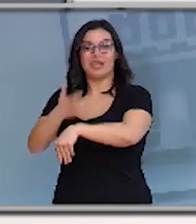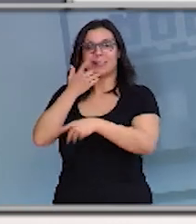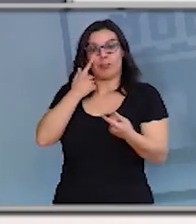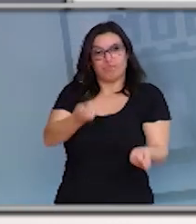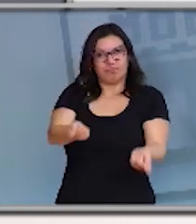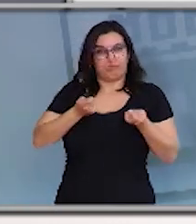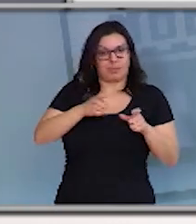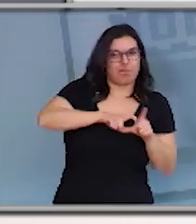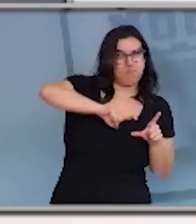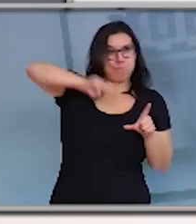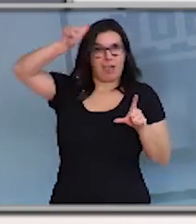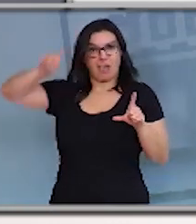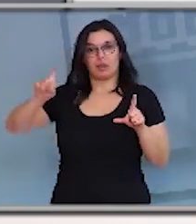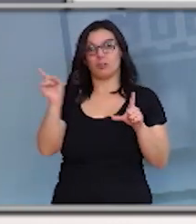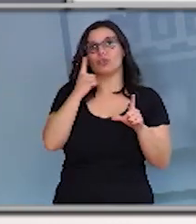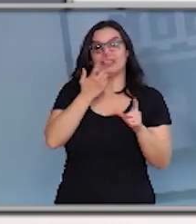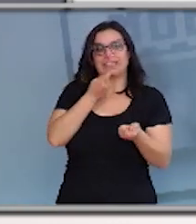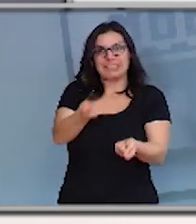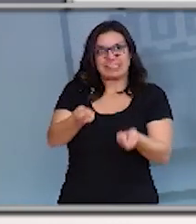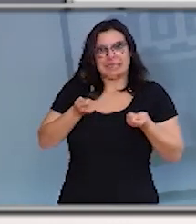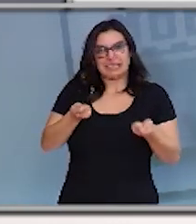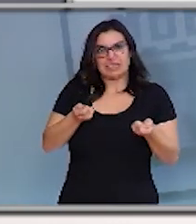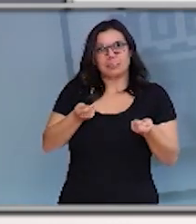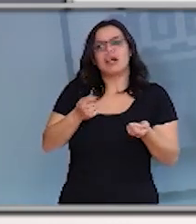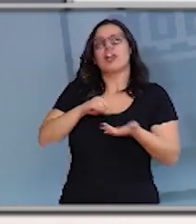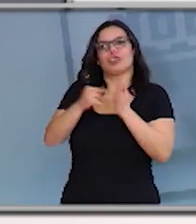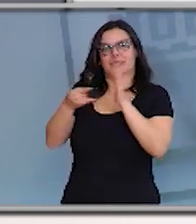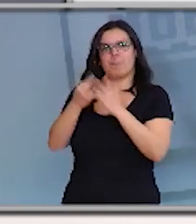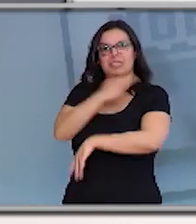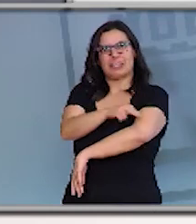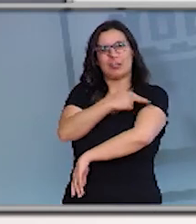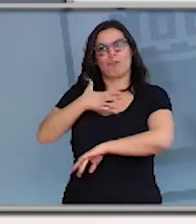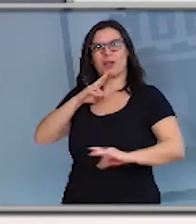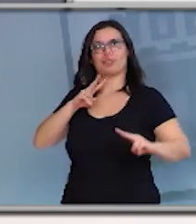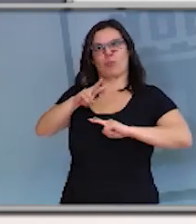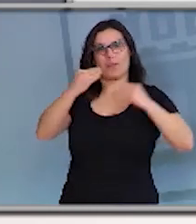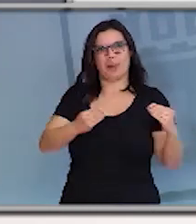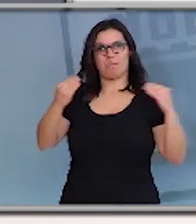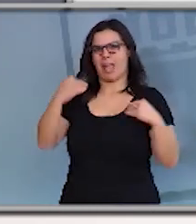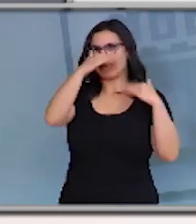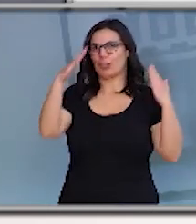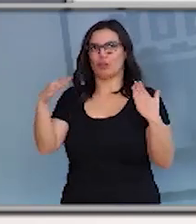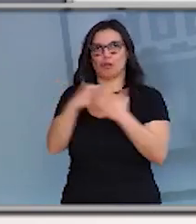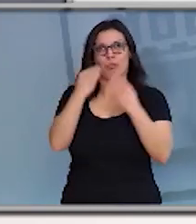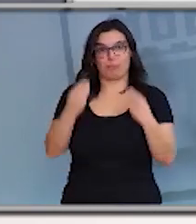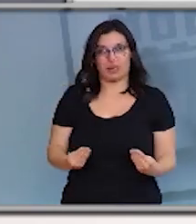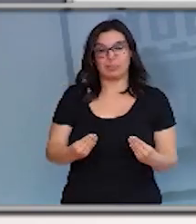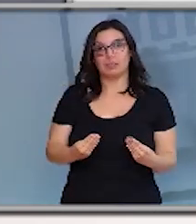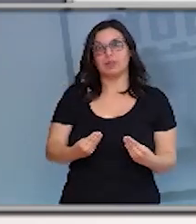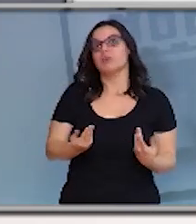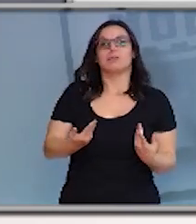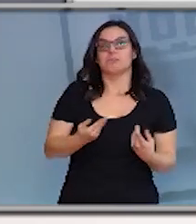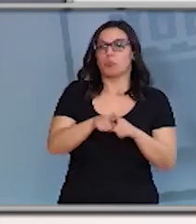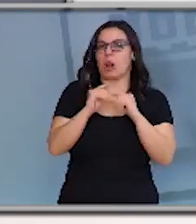subida da infección, podrá perfectamente dar resposta a esta situación e ao resto de situaciones que se siguen